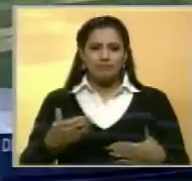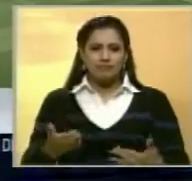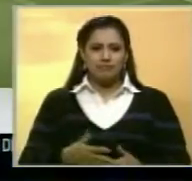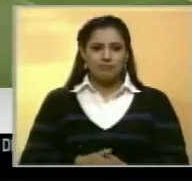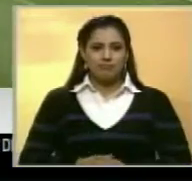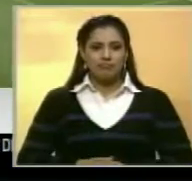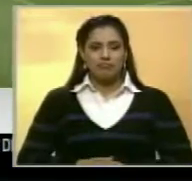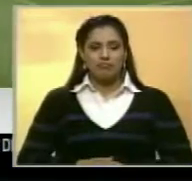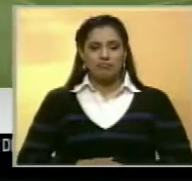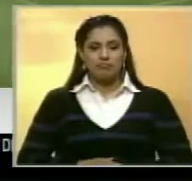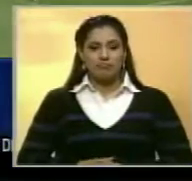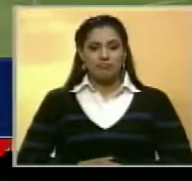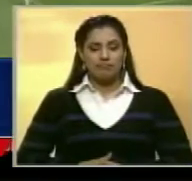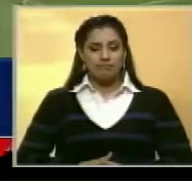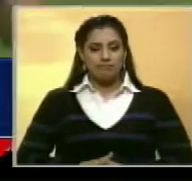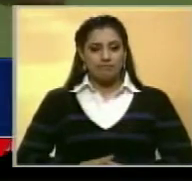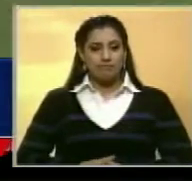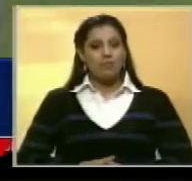Venevisión.